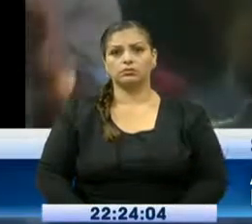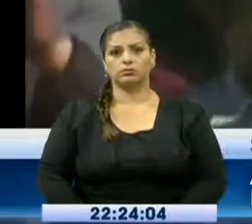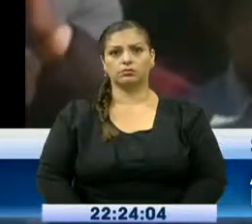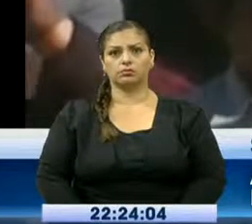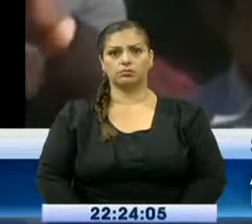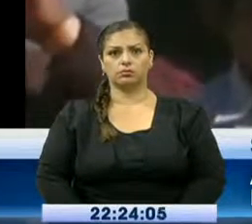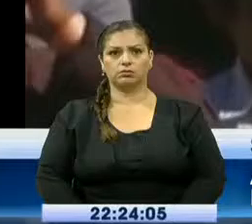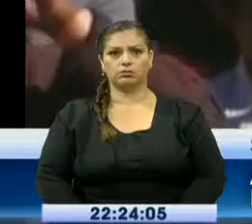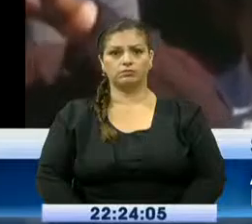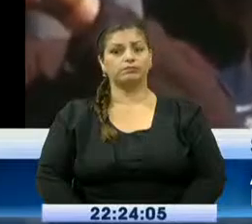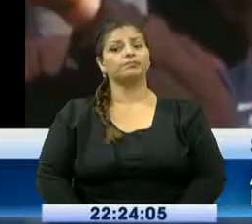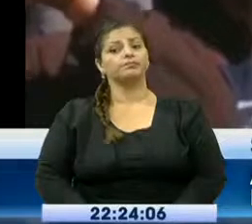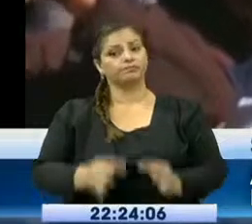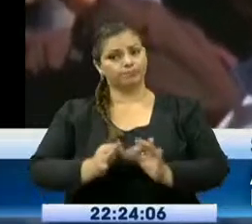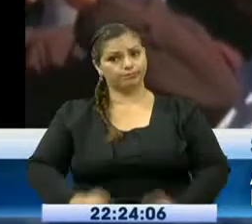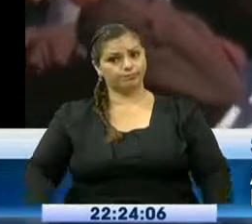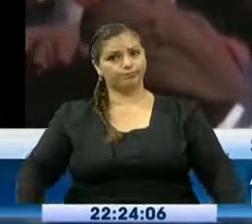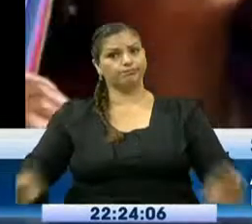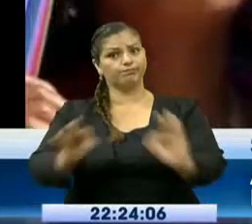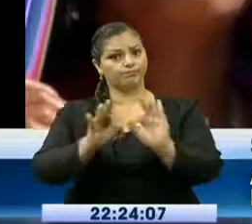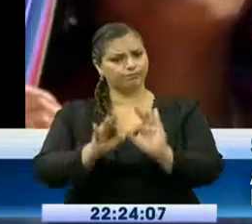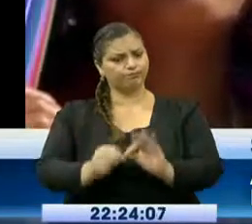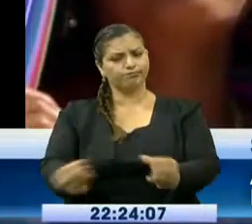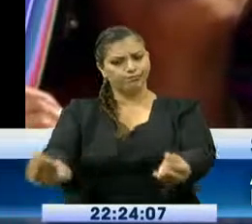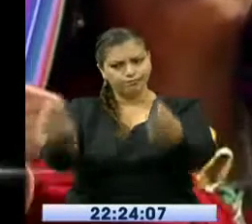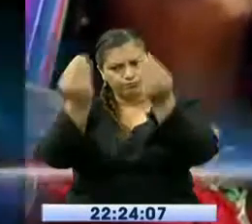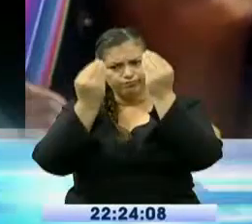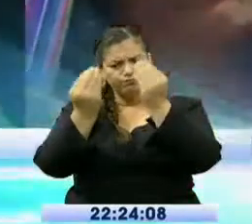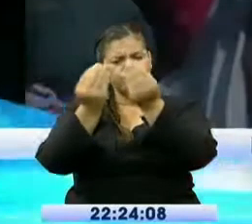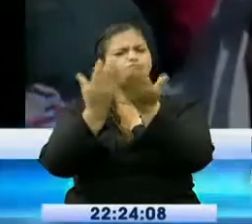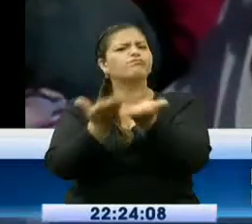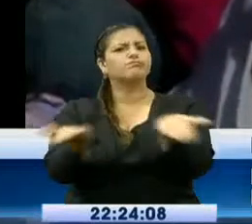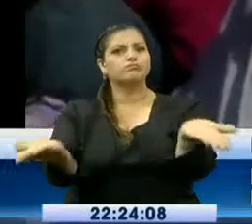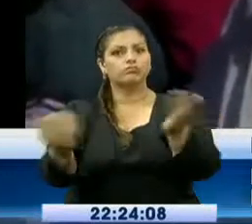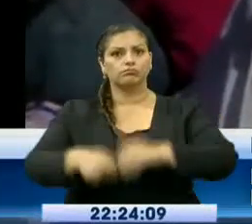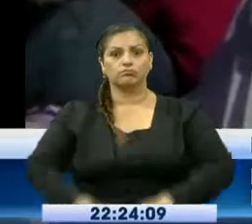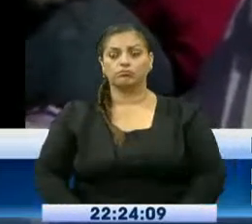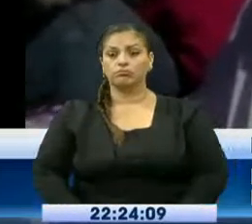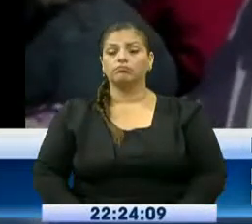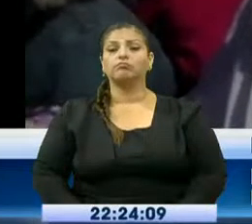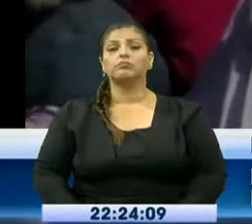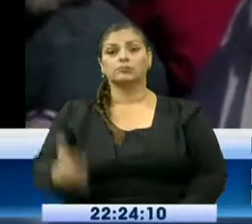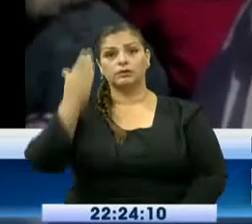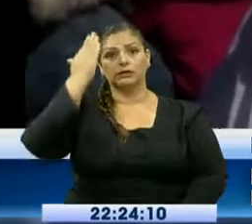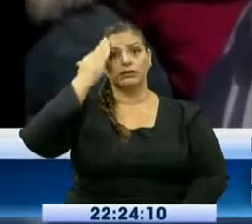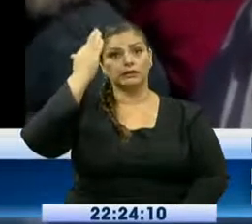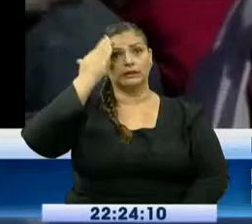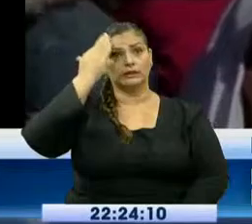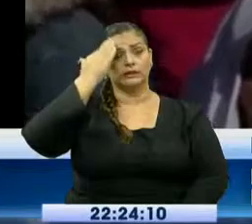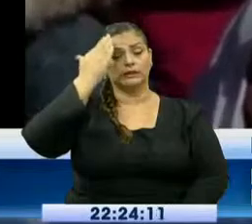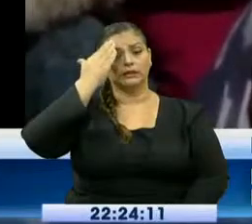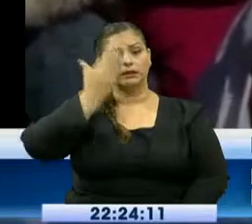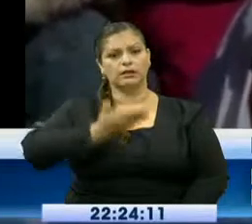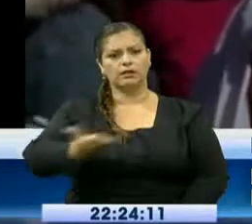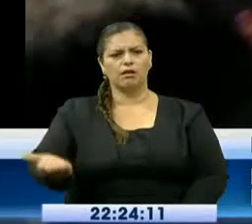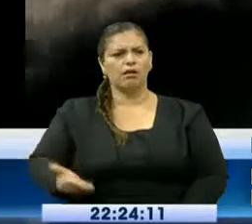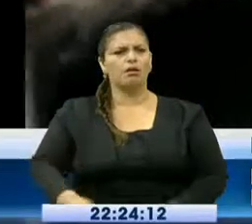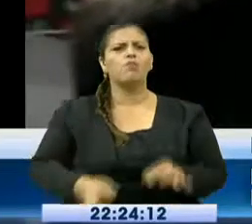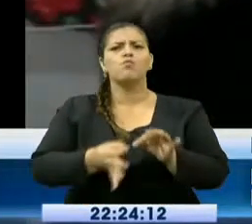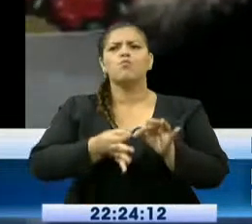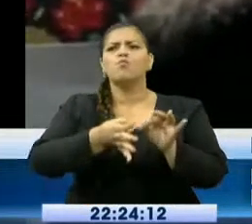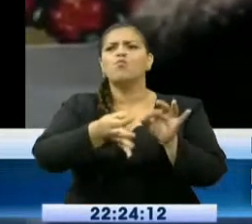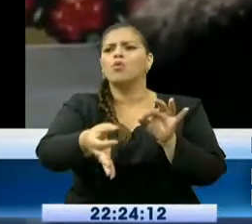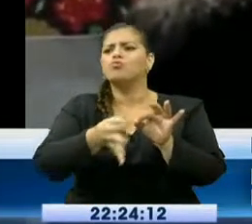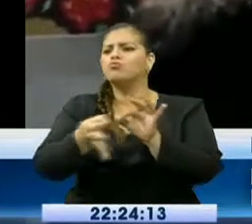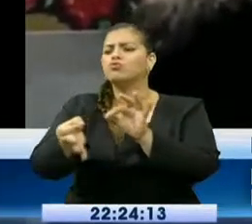mucho que enseñarnos. El Papa criticó que de modo sistemático y estructurado, los pueblos indígenas han